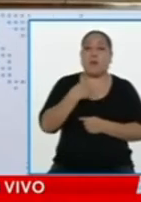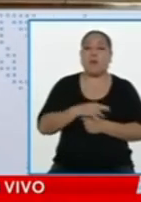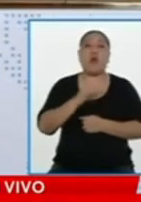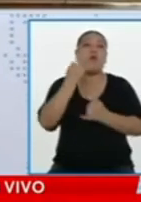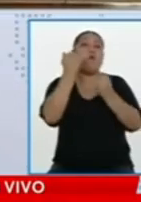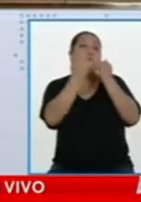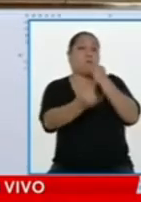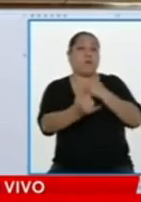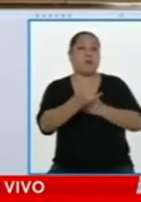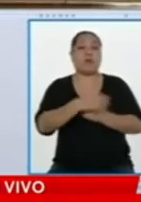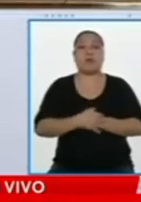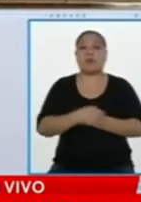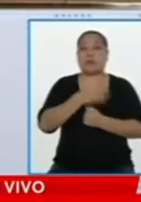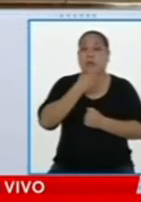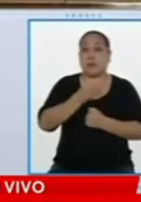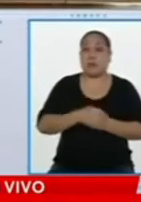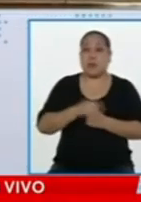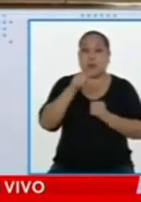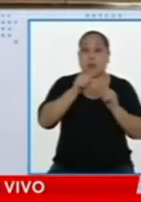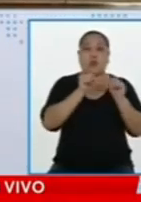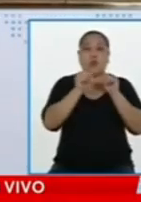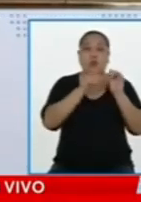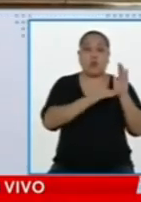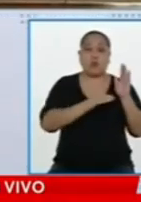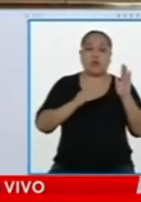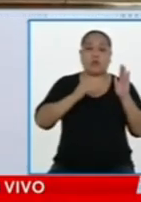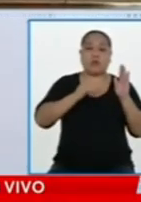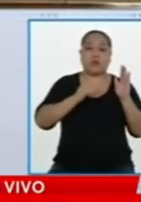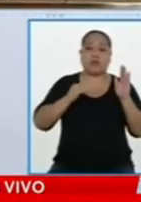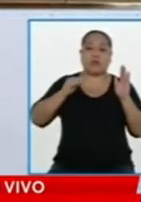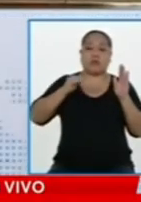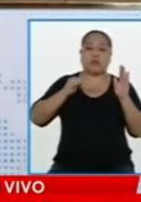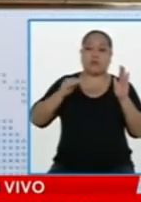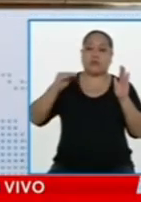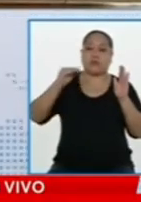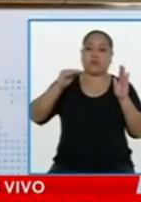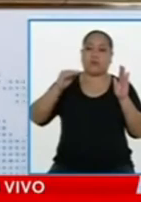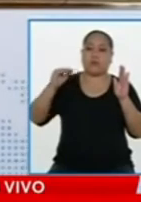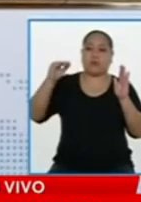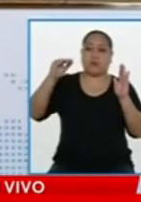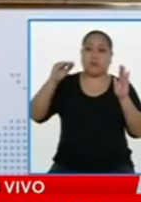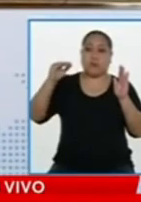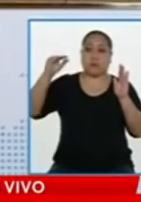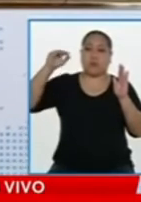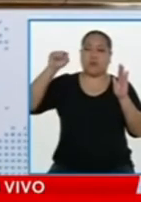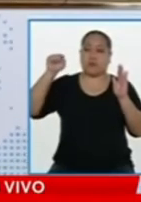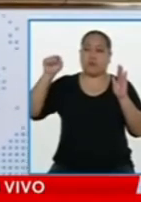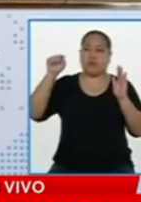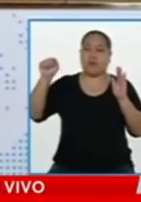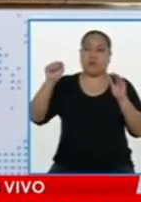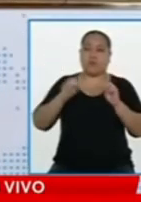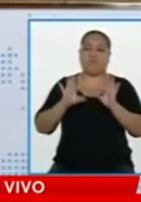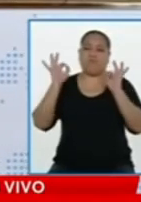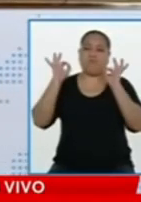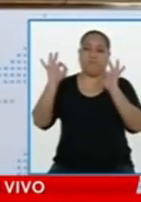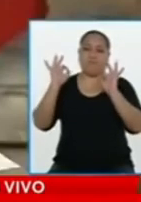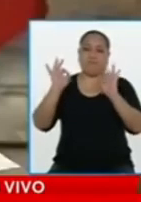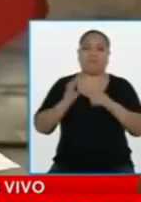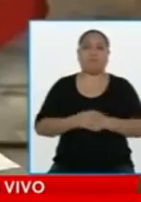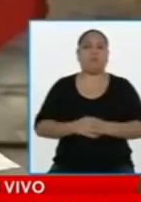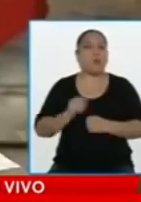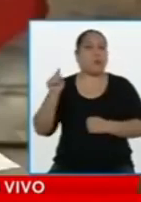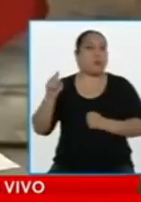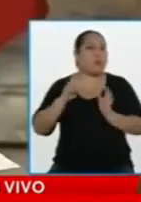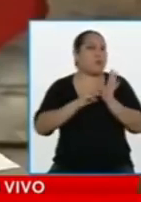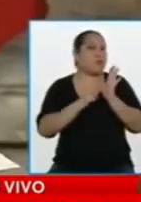contamina, que más estamos a salvo de la contaminación, de la infección,